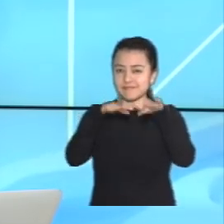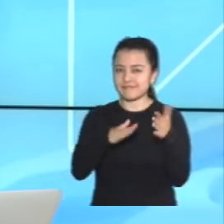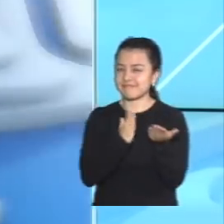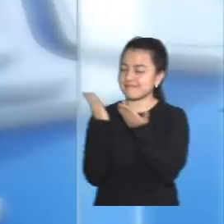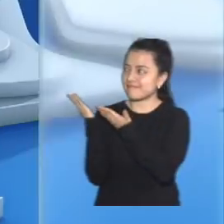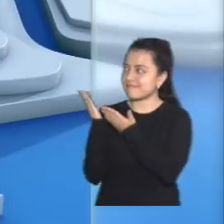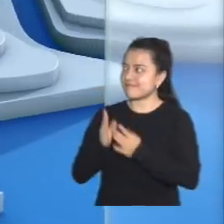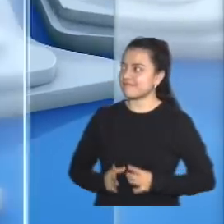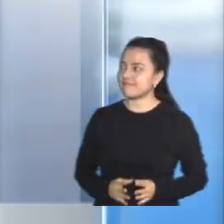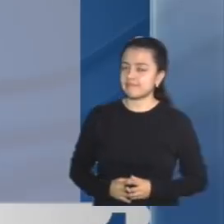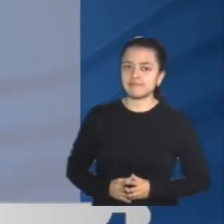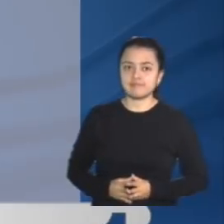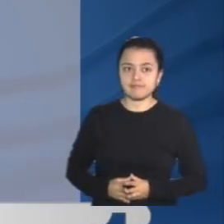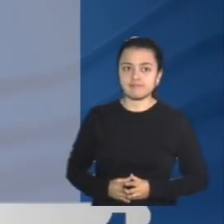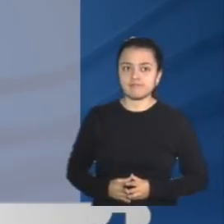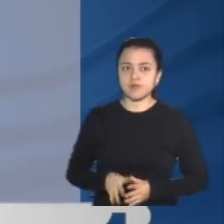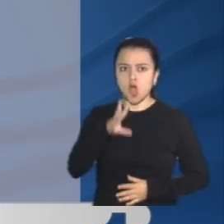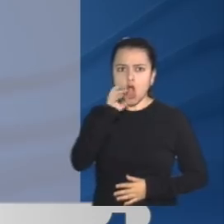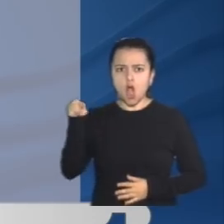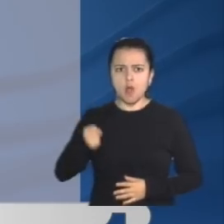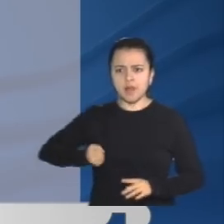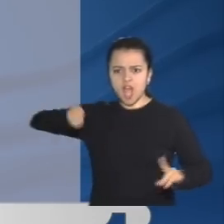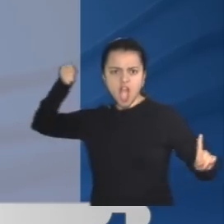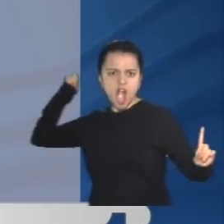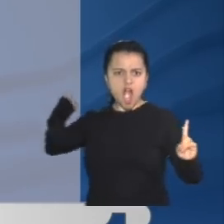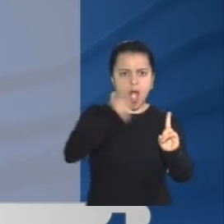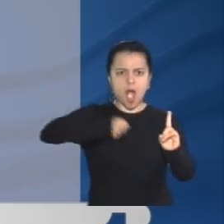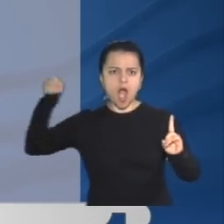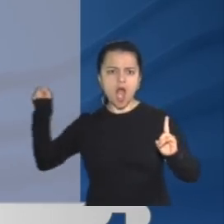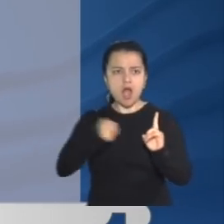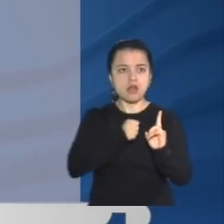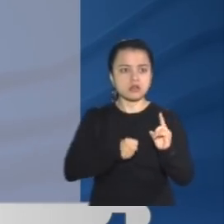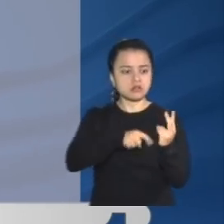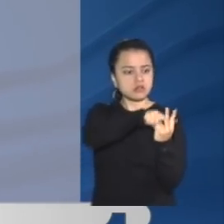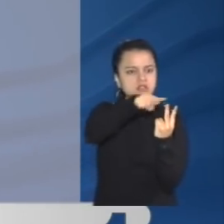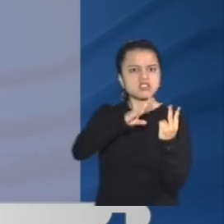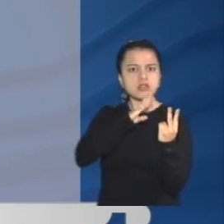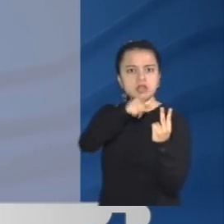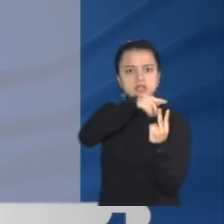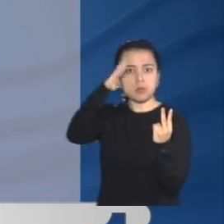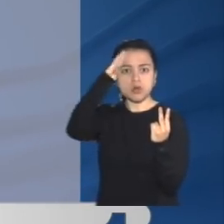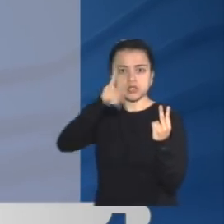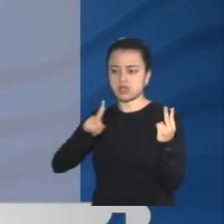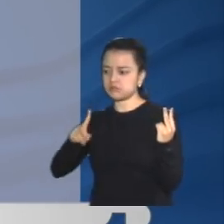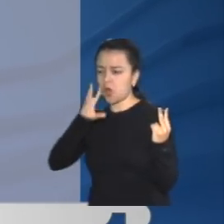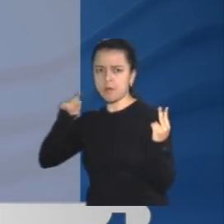regresar espera. Hombre, ataca con machete a policía. Ya volvemos.